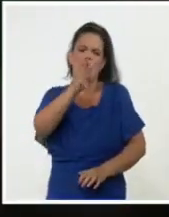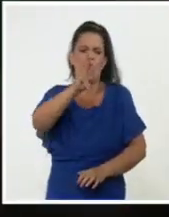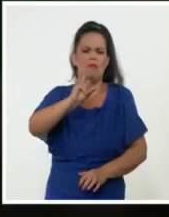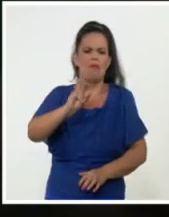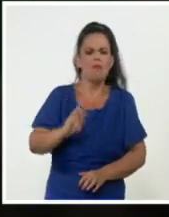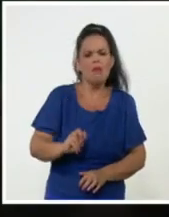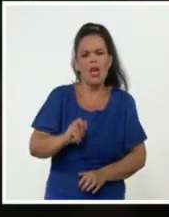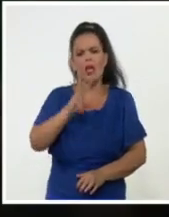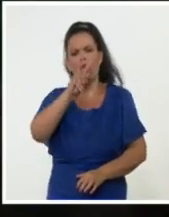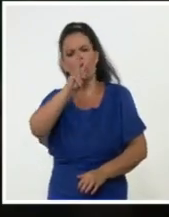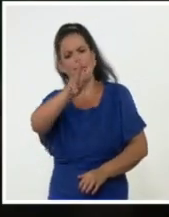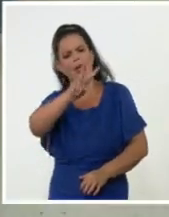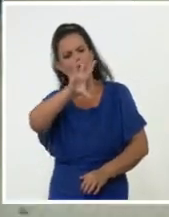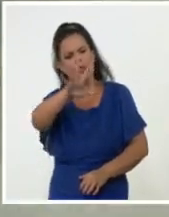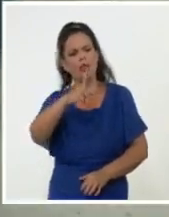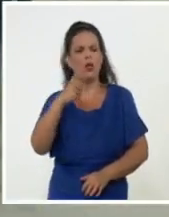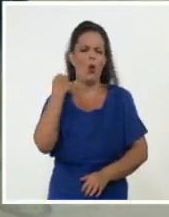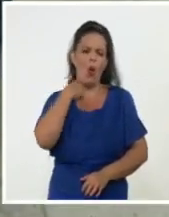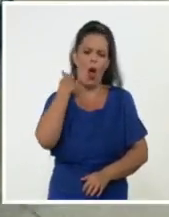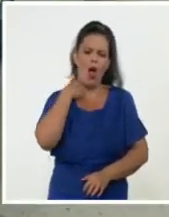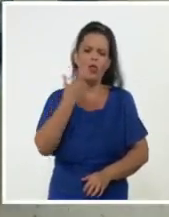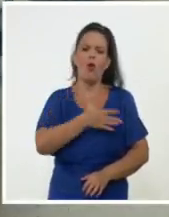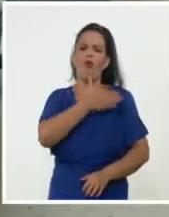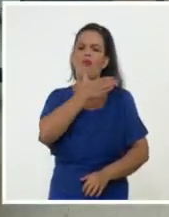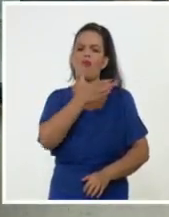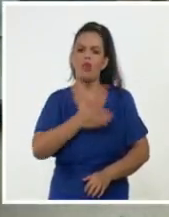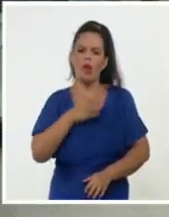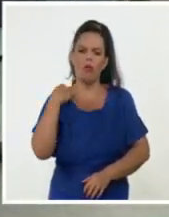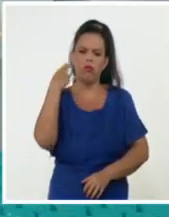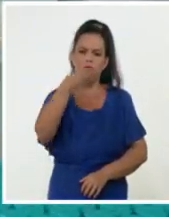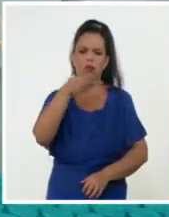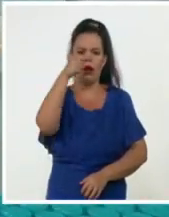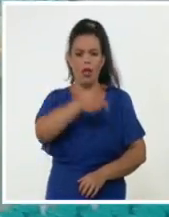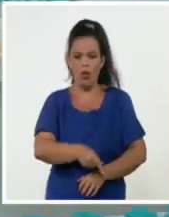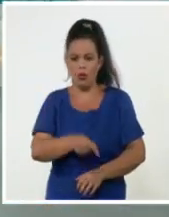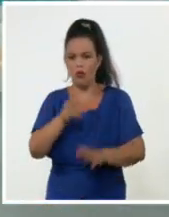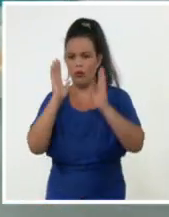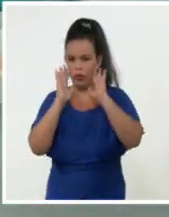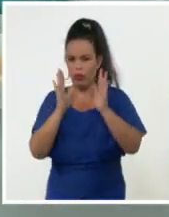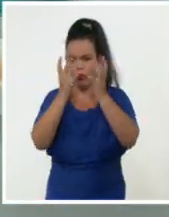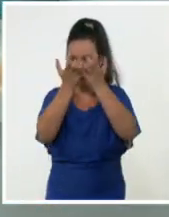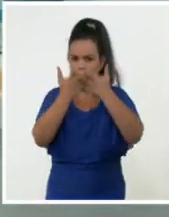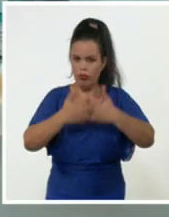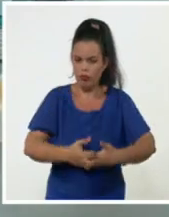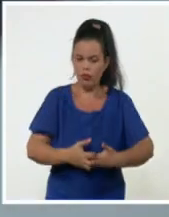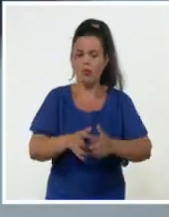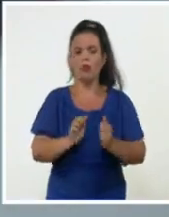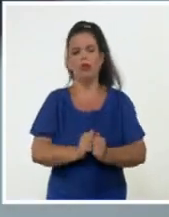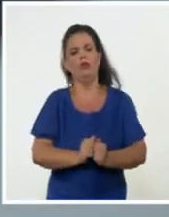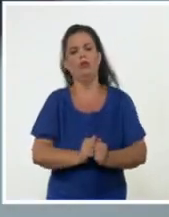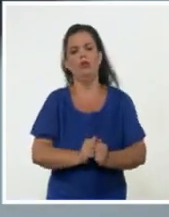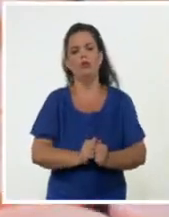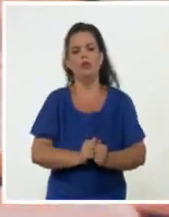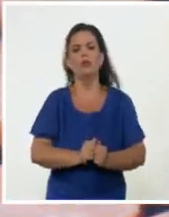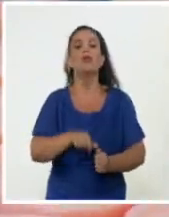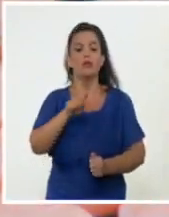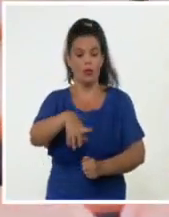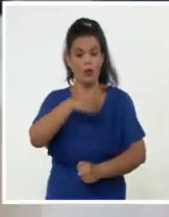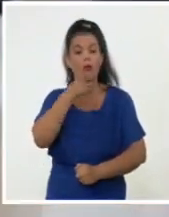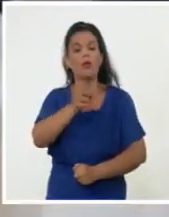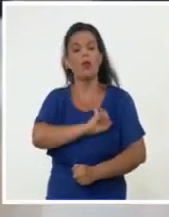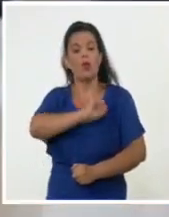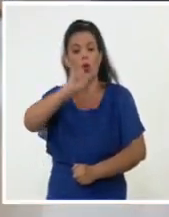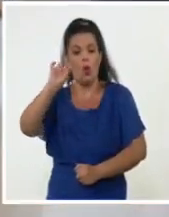producción a gran escala de los resultados de la industria biofarmacéutica. Como respaldo a su crecimiento productivo y para lograr mantener los